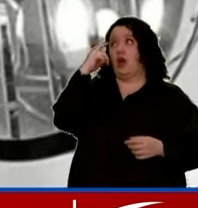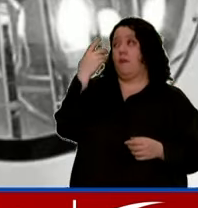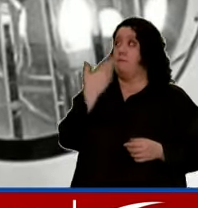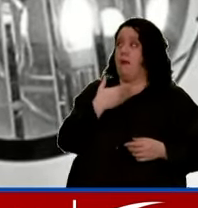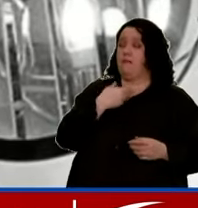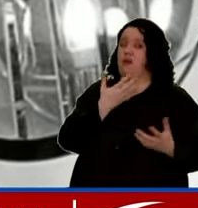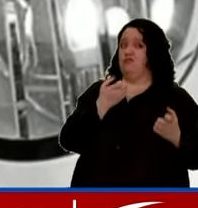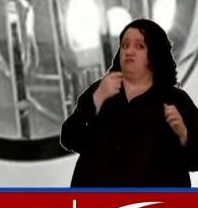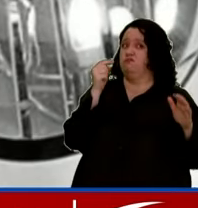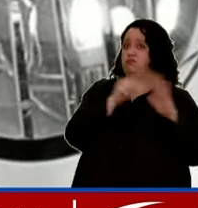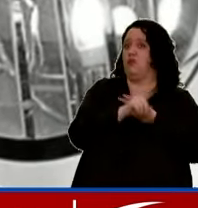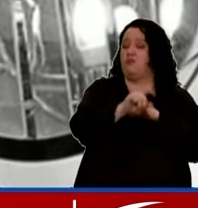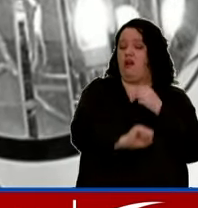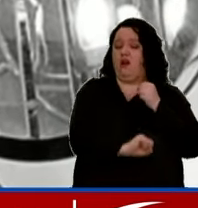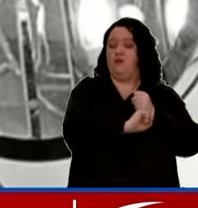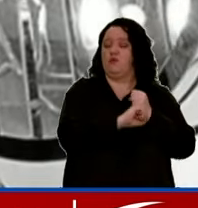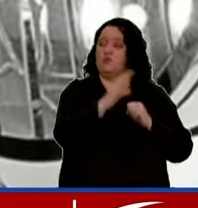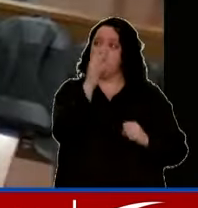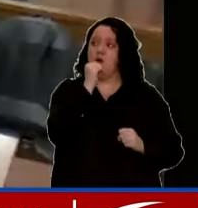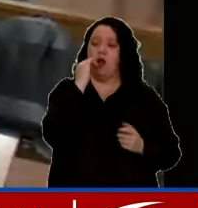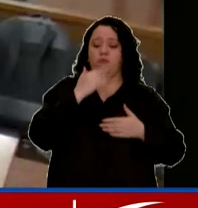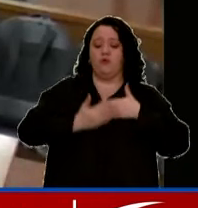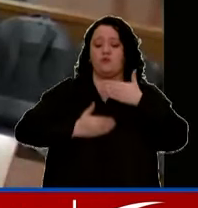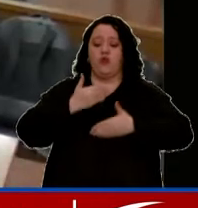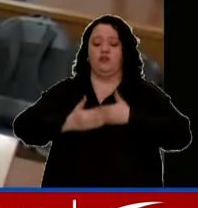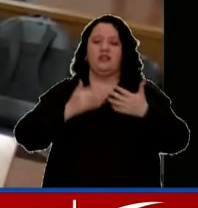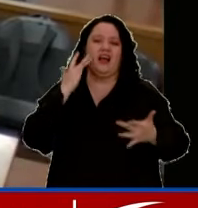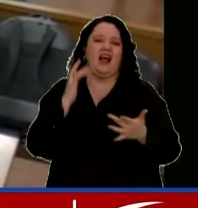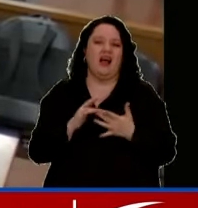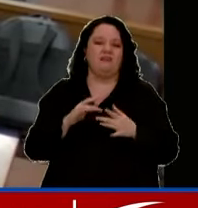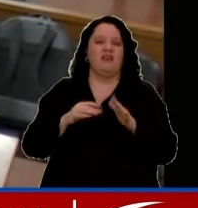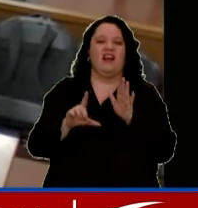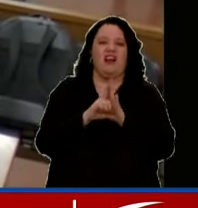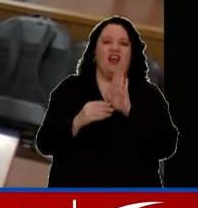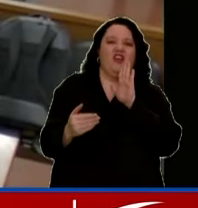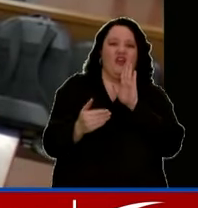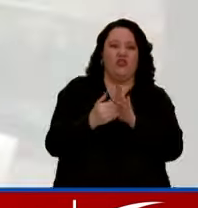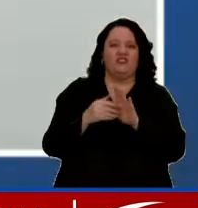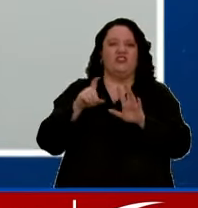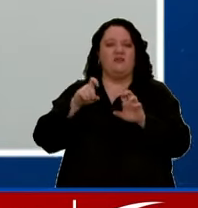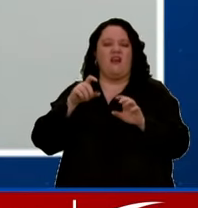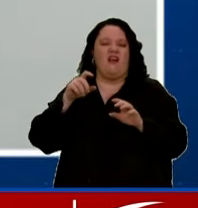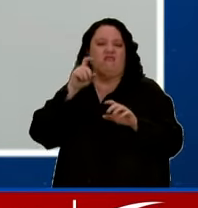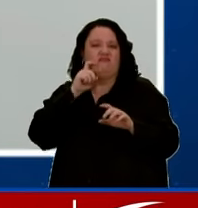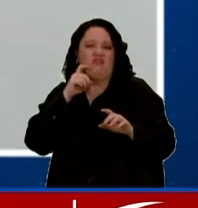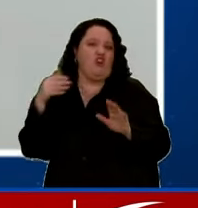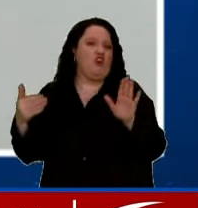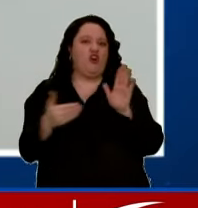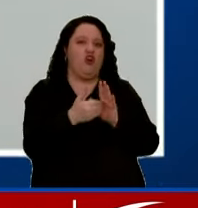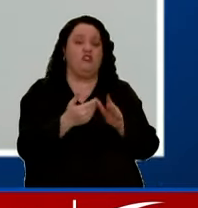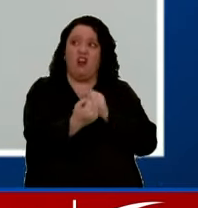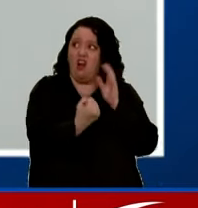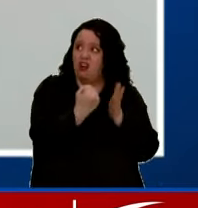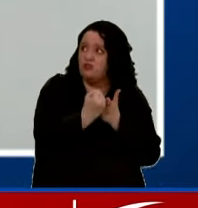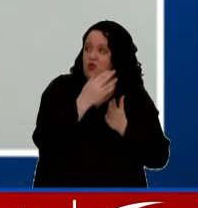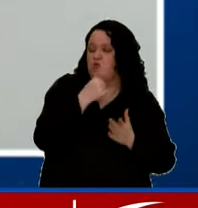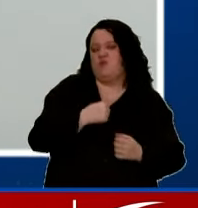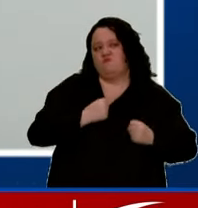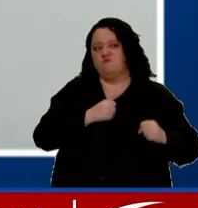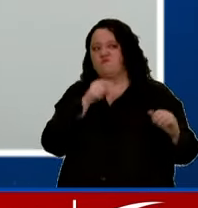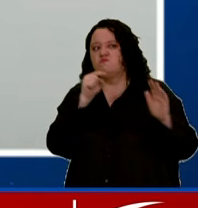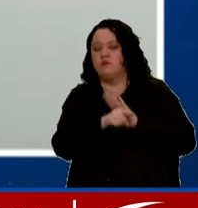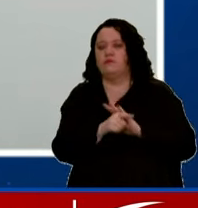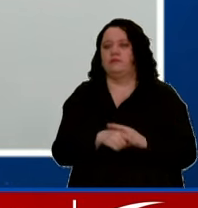porque ellos no lo habían apoyado en el proceso penal por los delitos sexuales que se sigue en su contra. Que Carlos Andrés le dijo que estaba